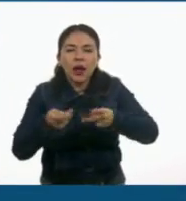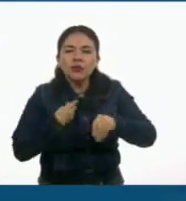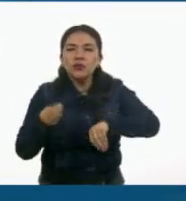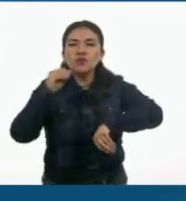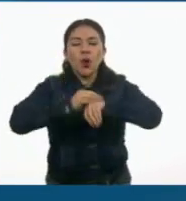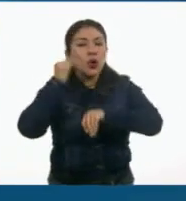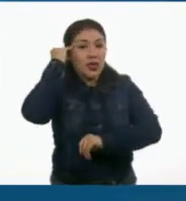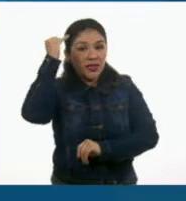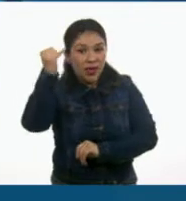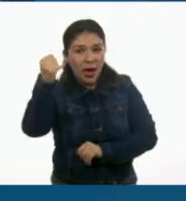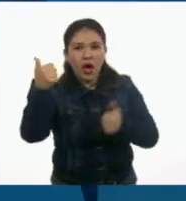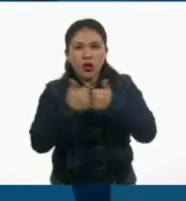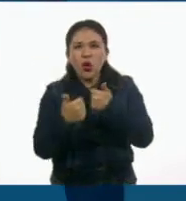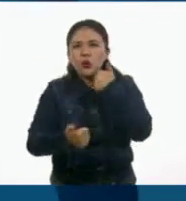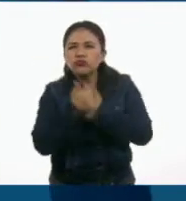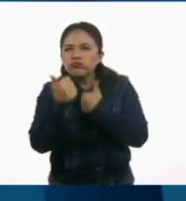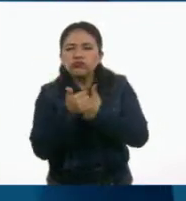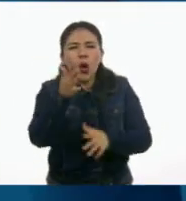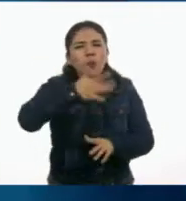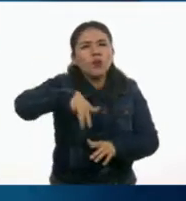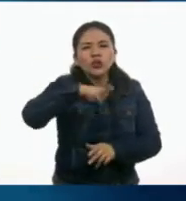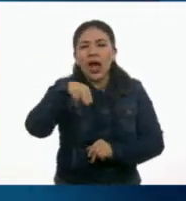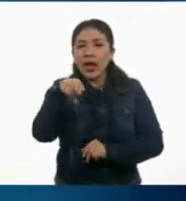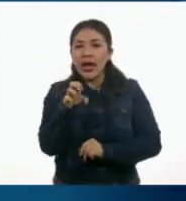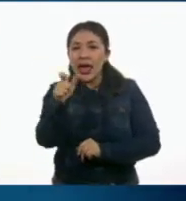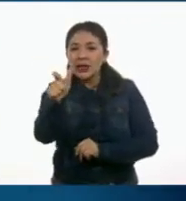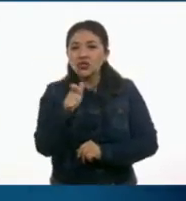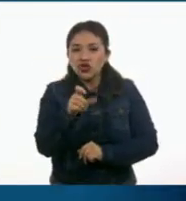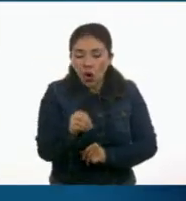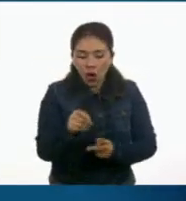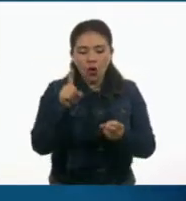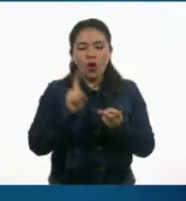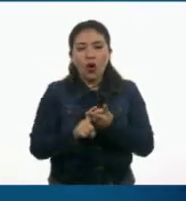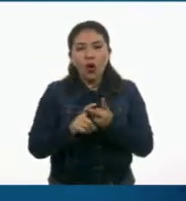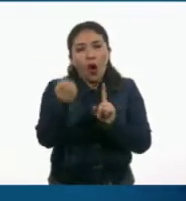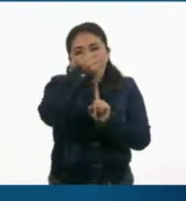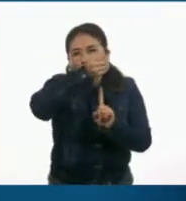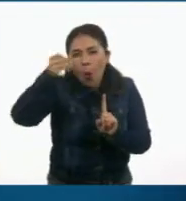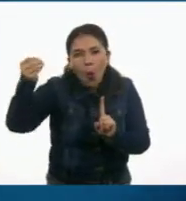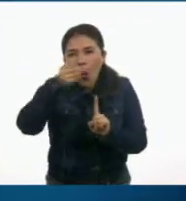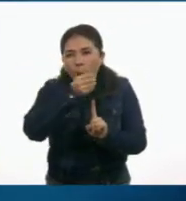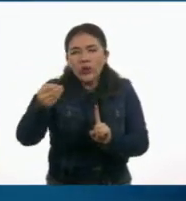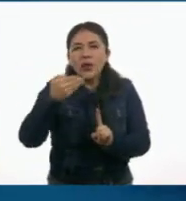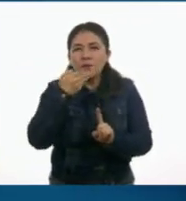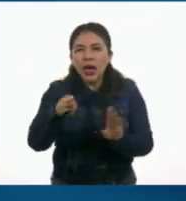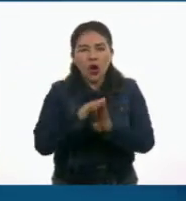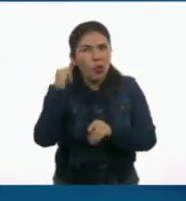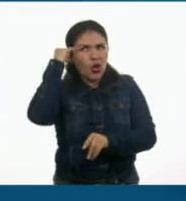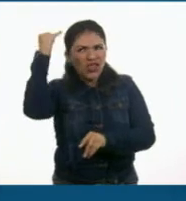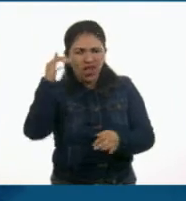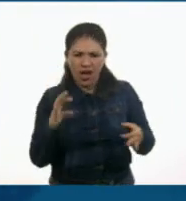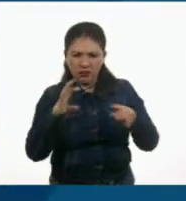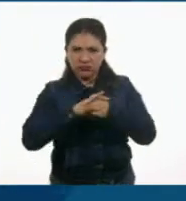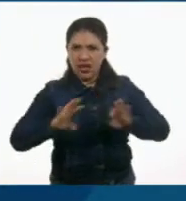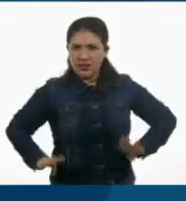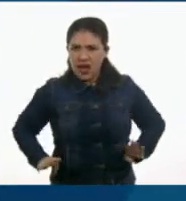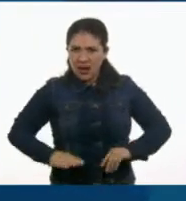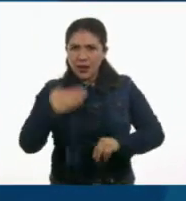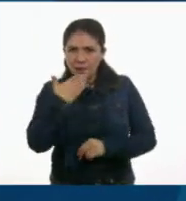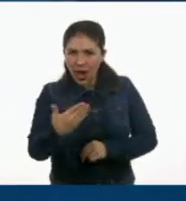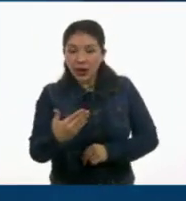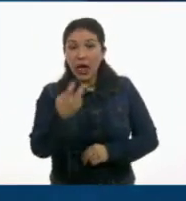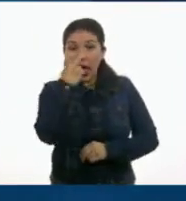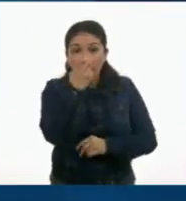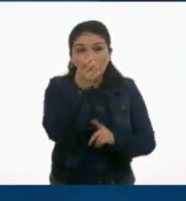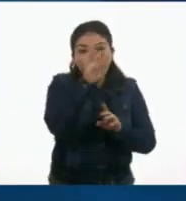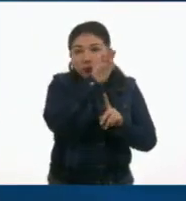implementando. Localizando nexos, estuvimos viendo también la coherencia en cuanto a la lógica que establecimos y que